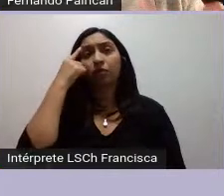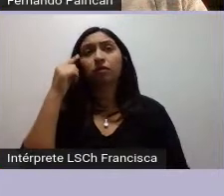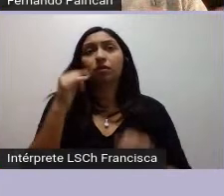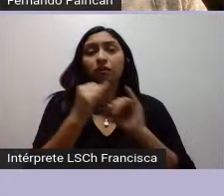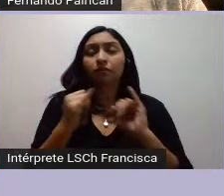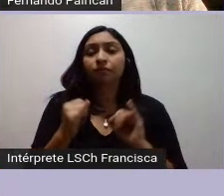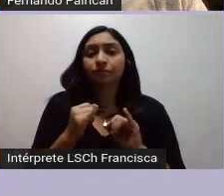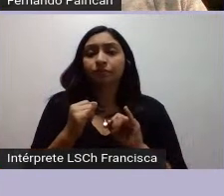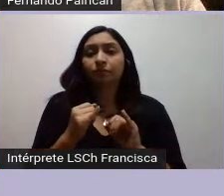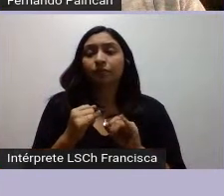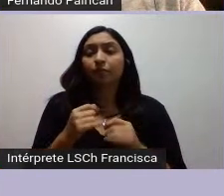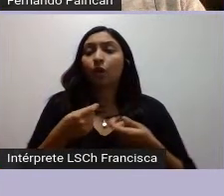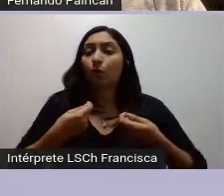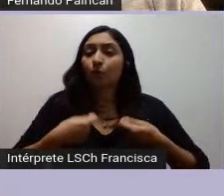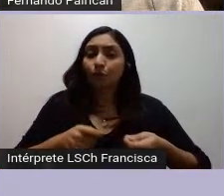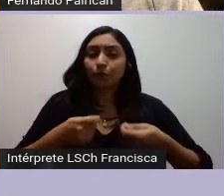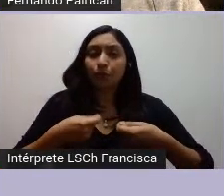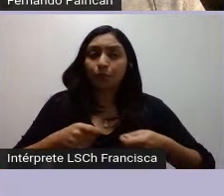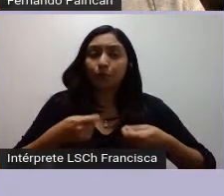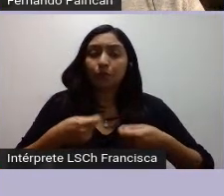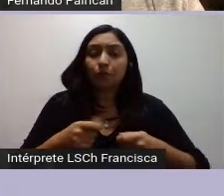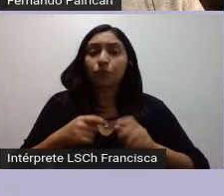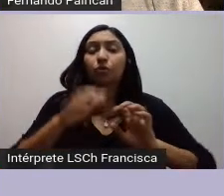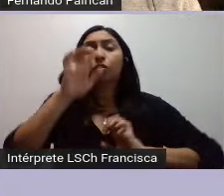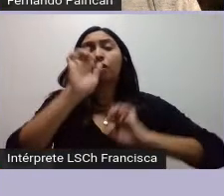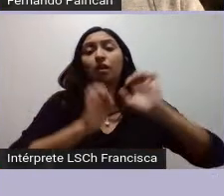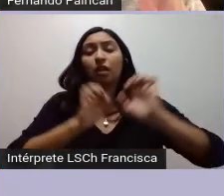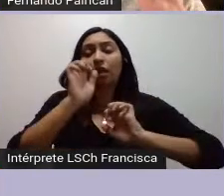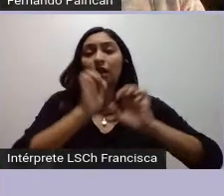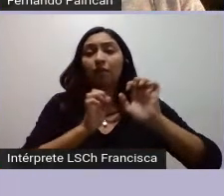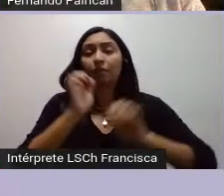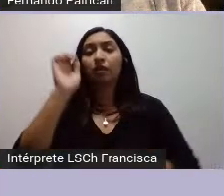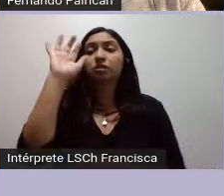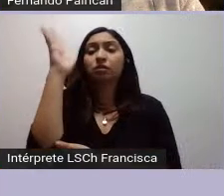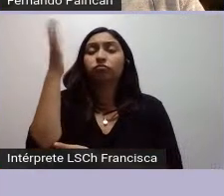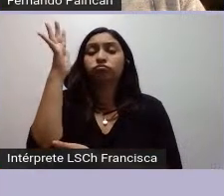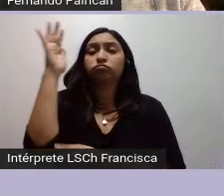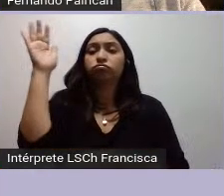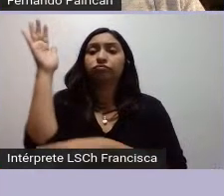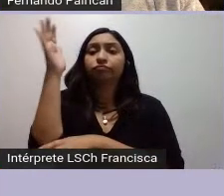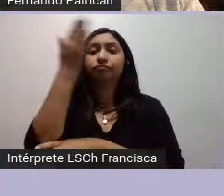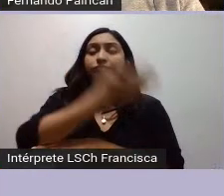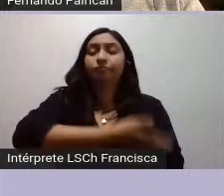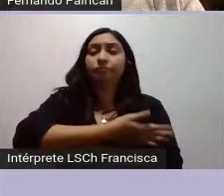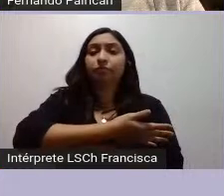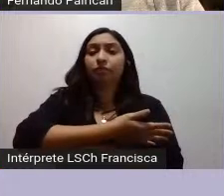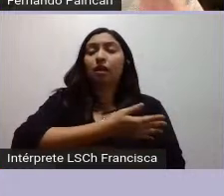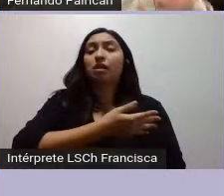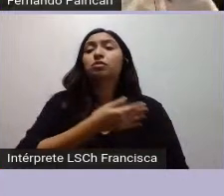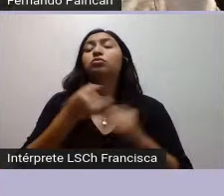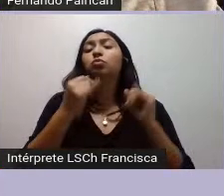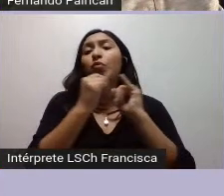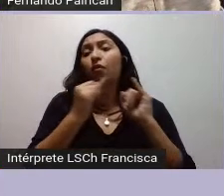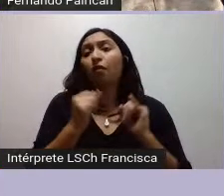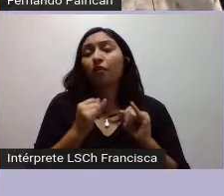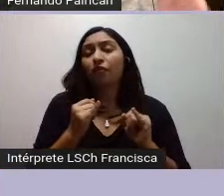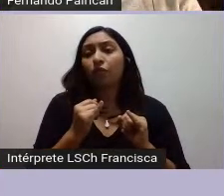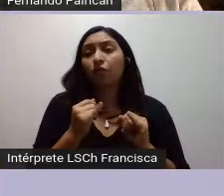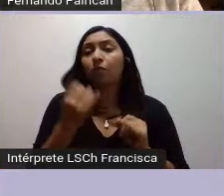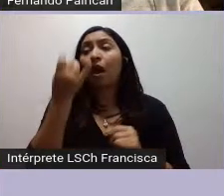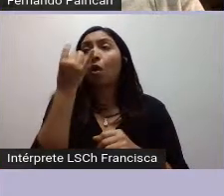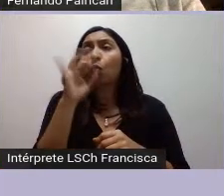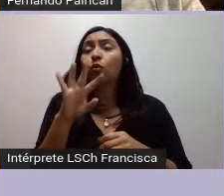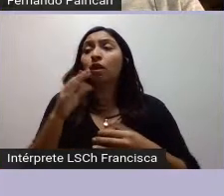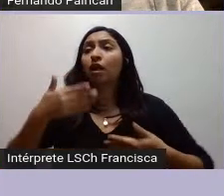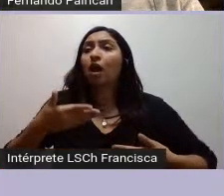los costos que iba a generar la empresa forestal en su forma monoexportadora en el territorio mapuche, ha traído